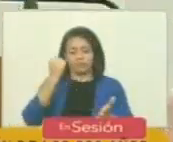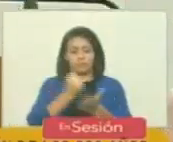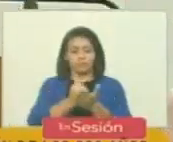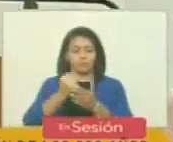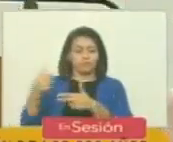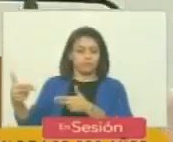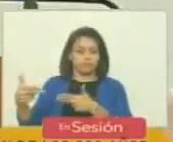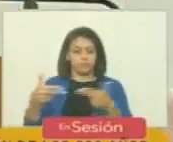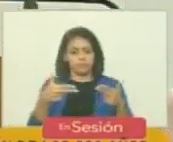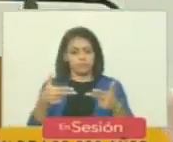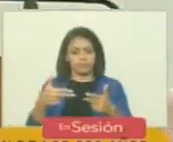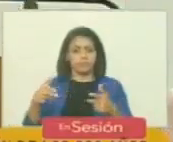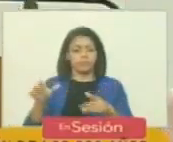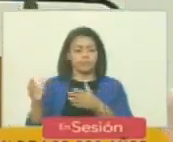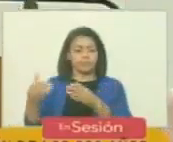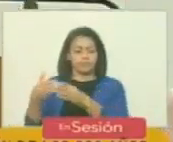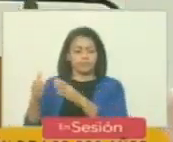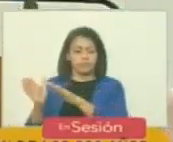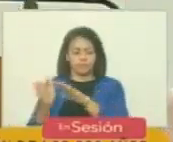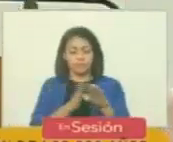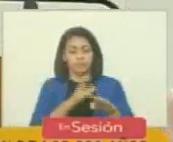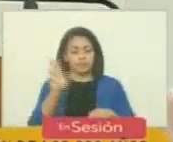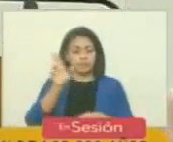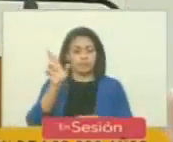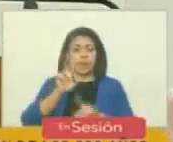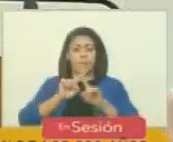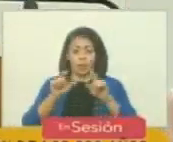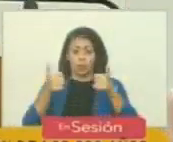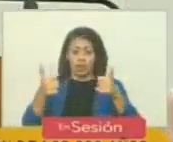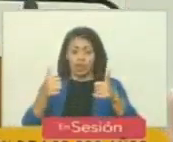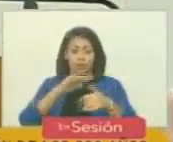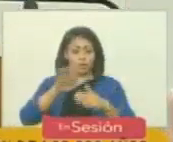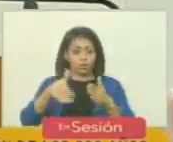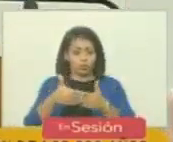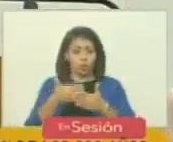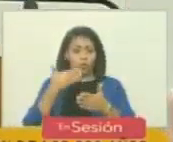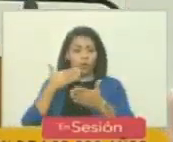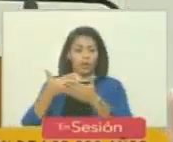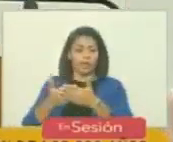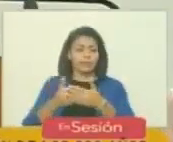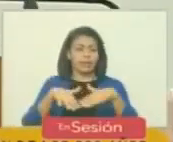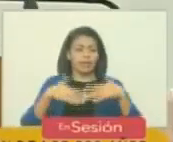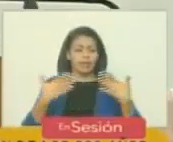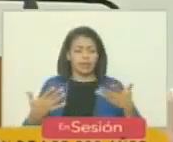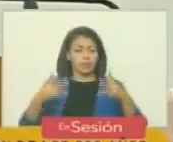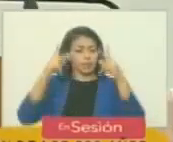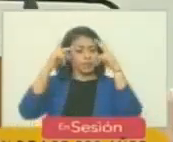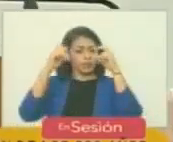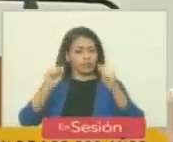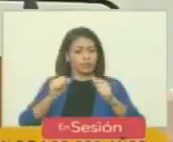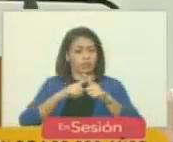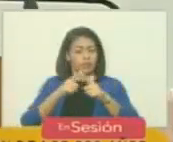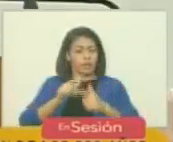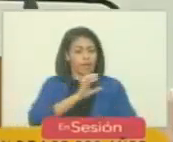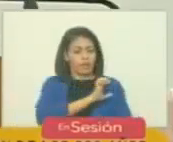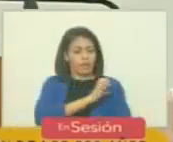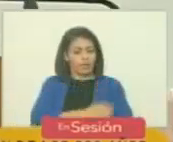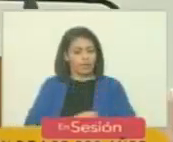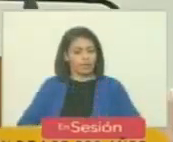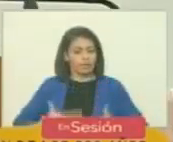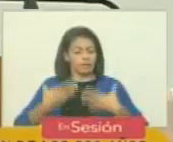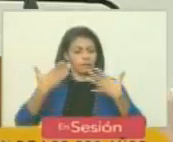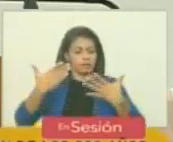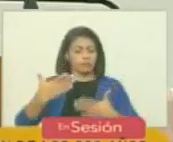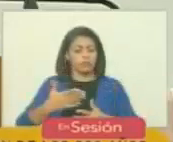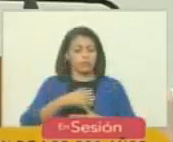armas republicanas pero ello no hubiese sido posible a pesar del talento de la energía del